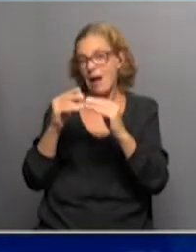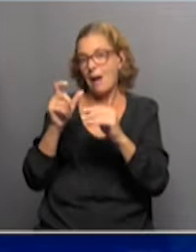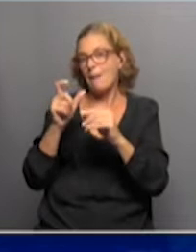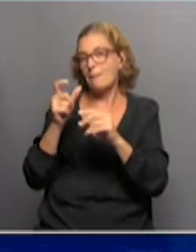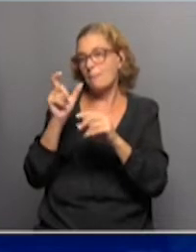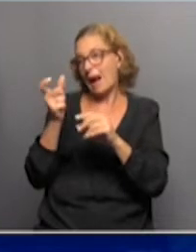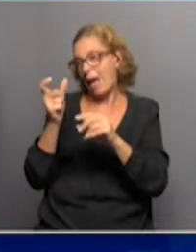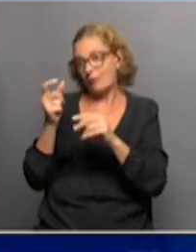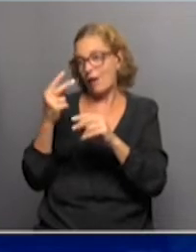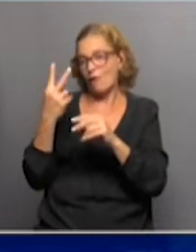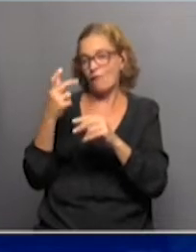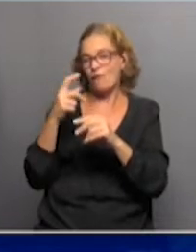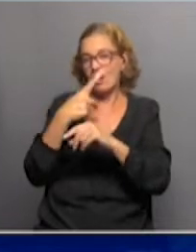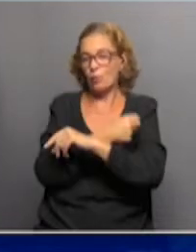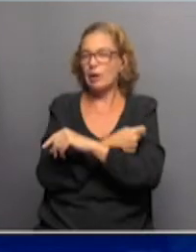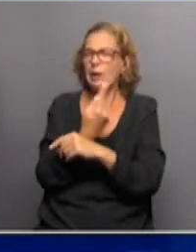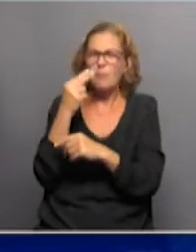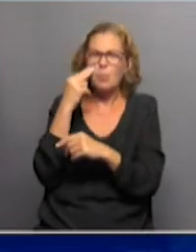vacuna. ¿Qué riesgo se corre si se cruzan?